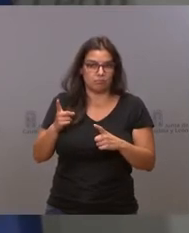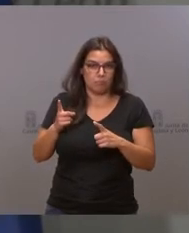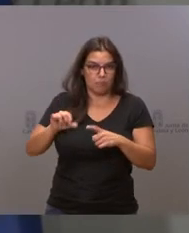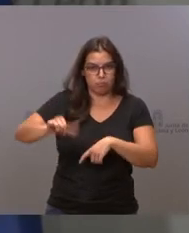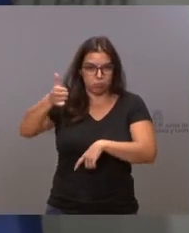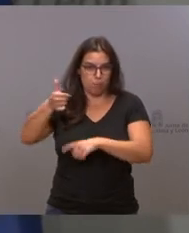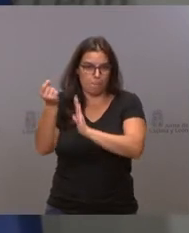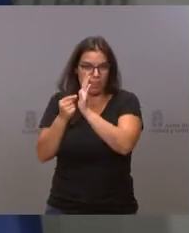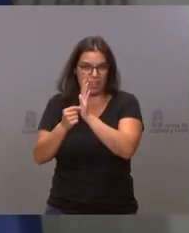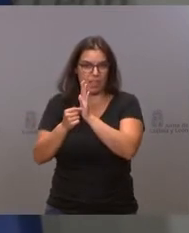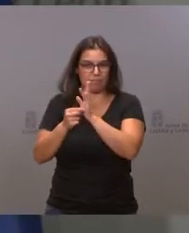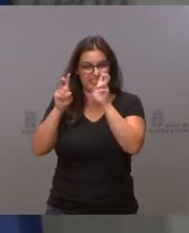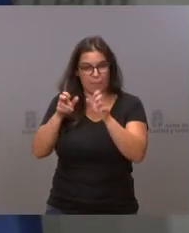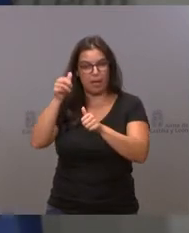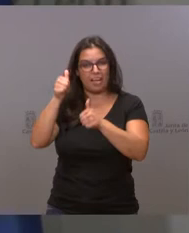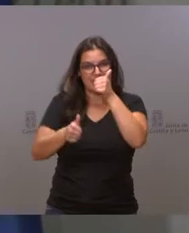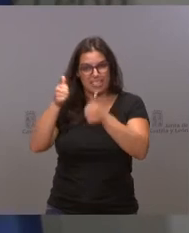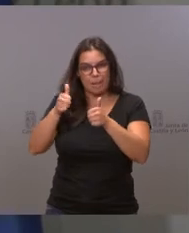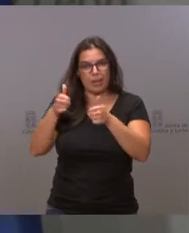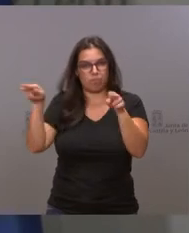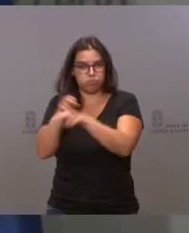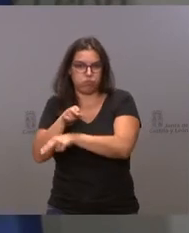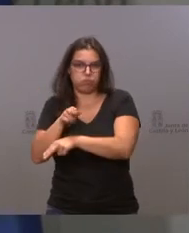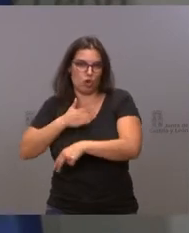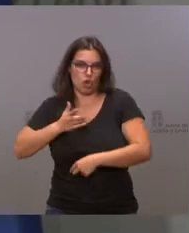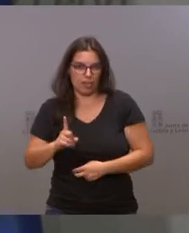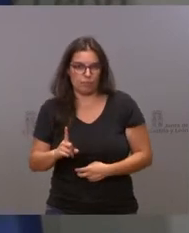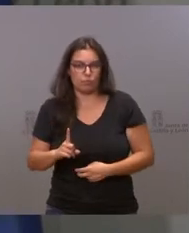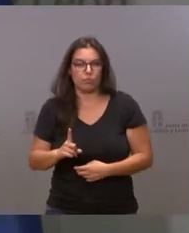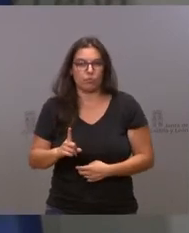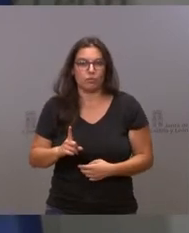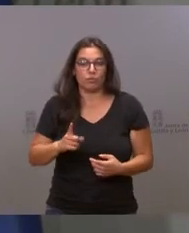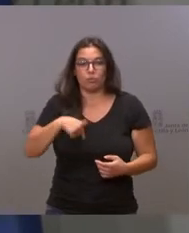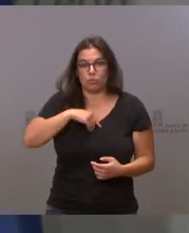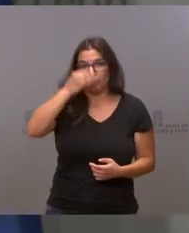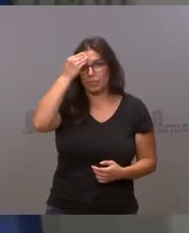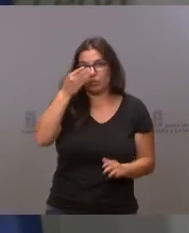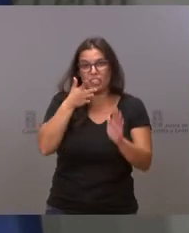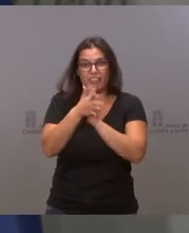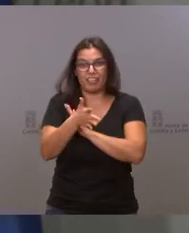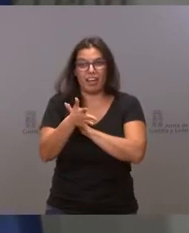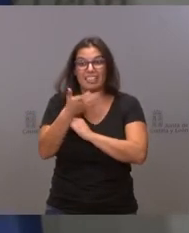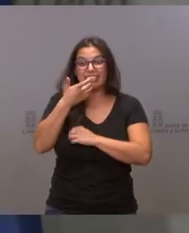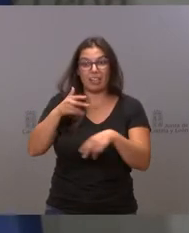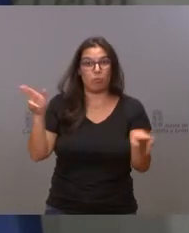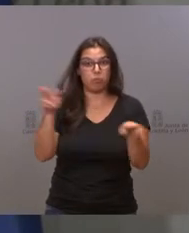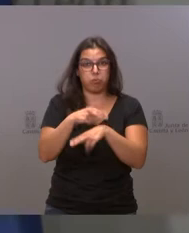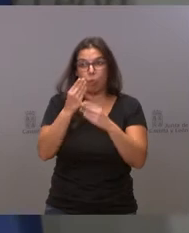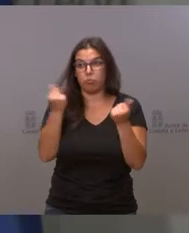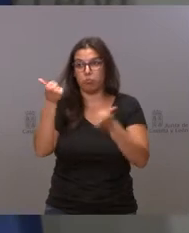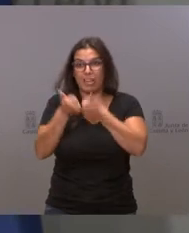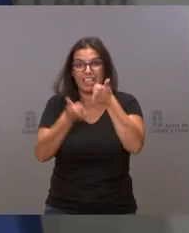de nuestro país. Entendemos que es un paso más en el mensaje equivocado